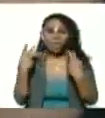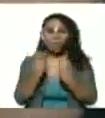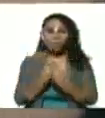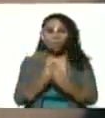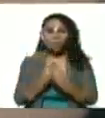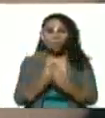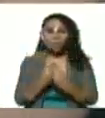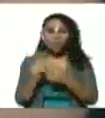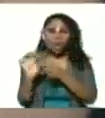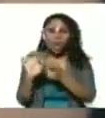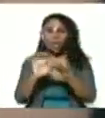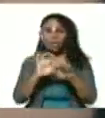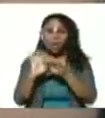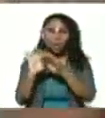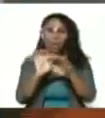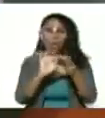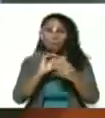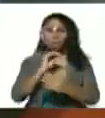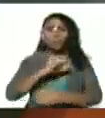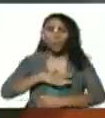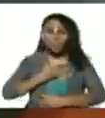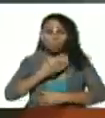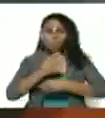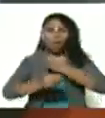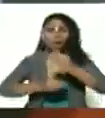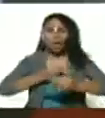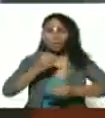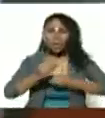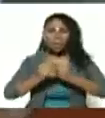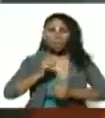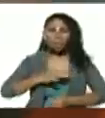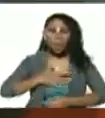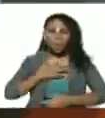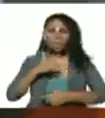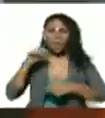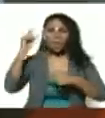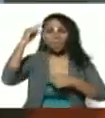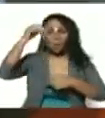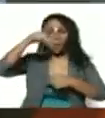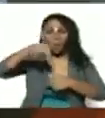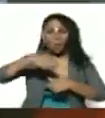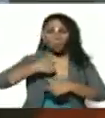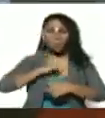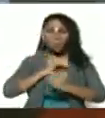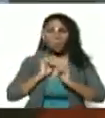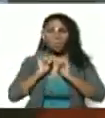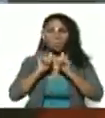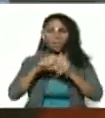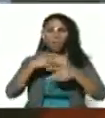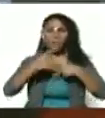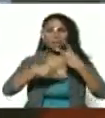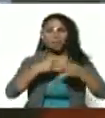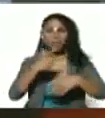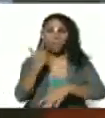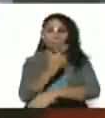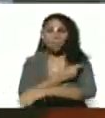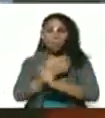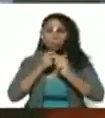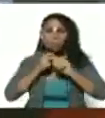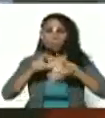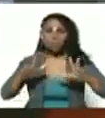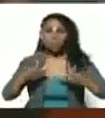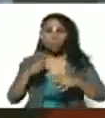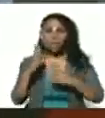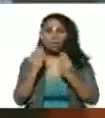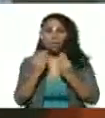articulado pudimos hacer posible que el día de hoy estemos iniciando el proceso de vacunación masiva que